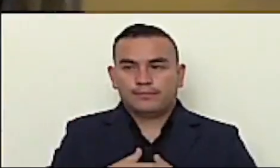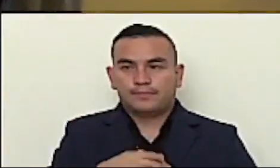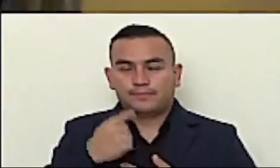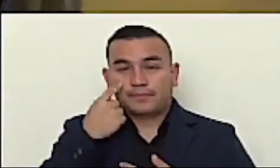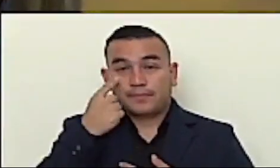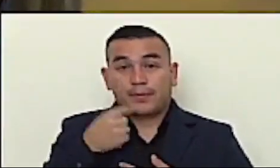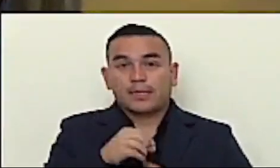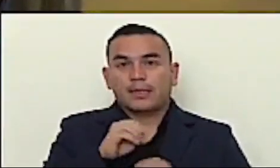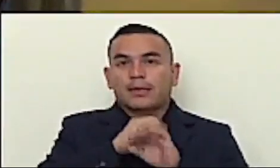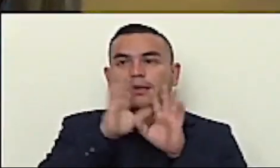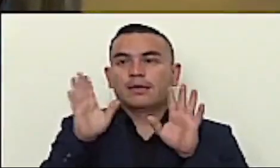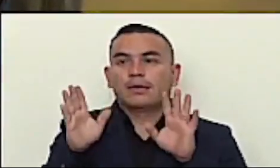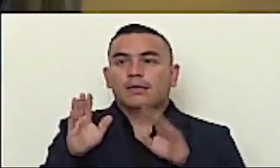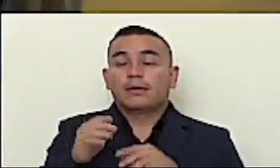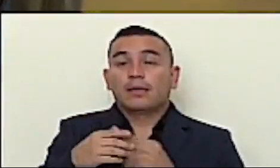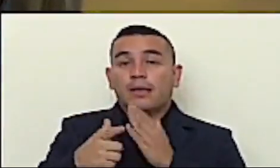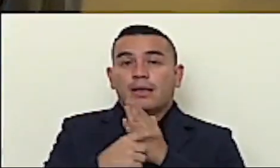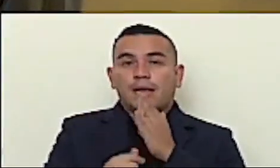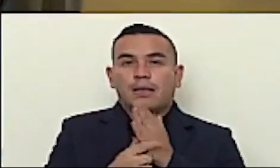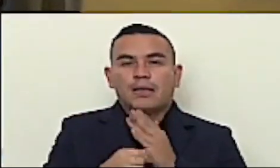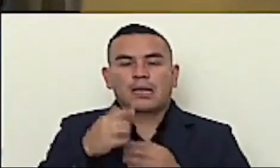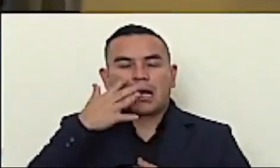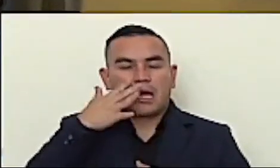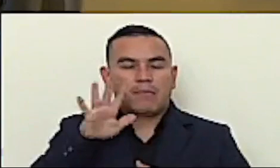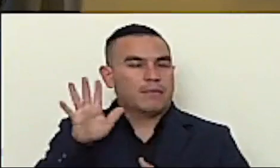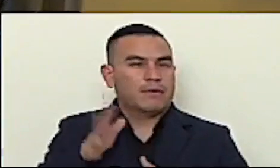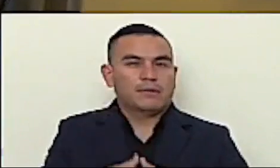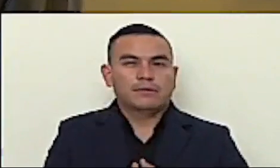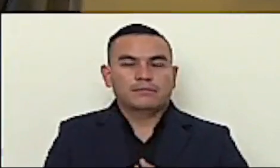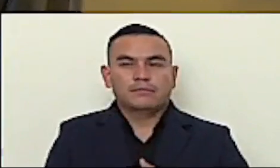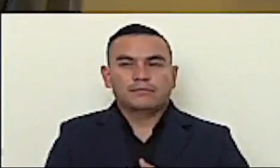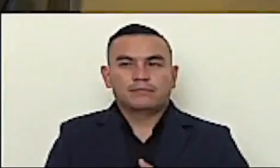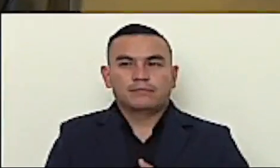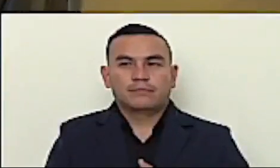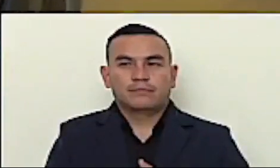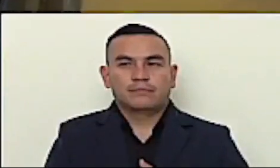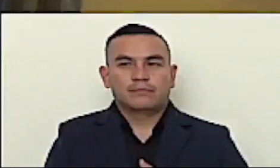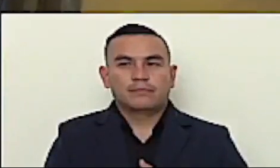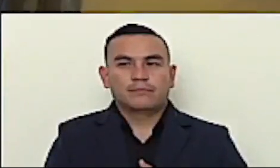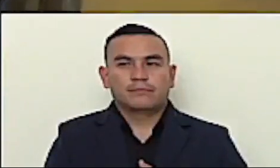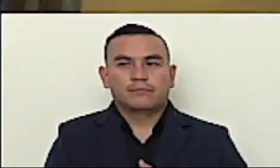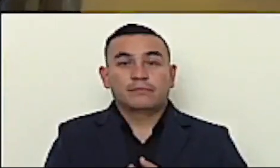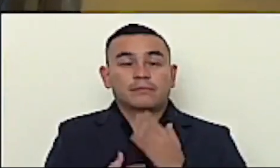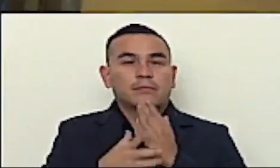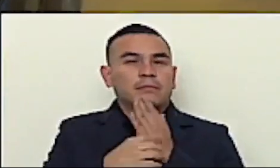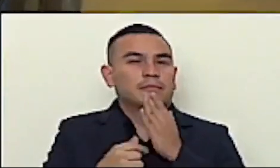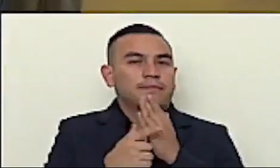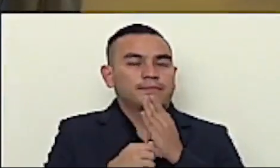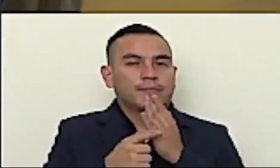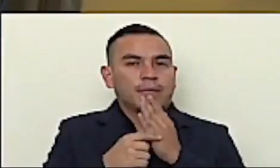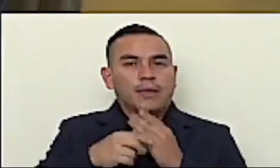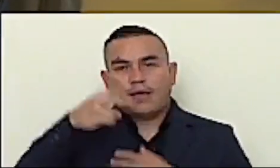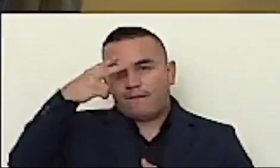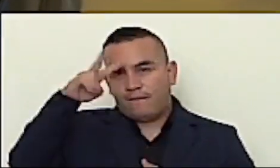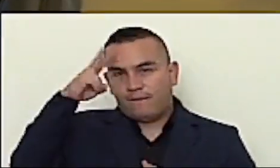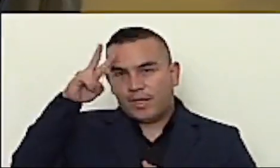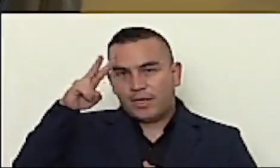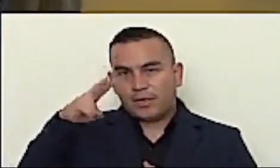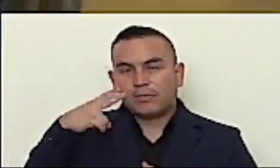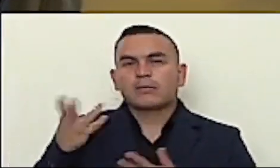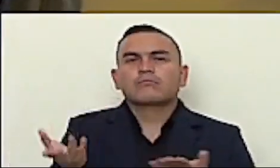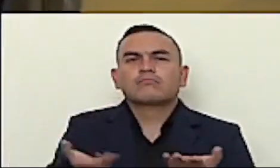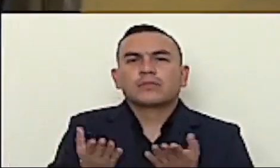entonces, si yo traía aceite de, yo qué sé, de México, porque tengo un Tratado de Libre Comercio,